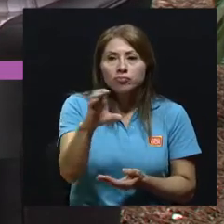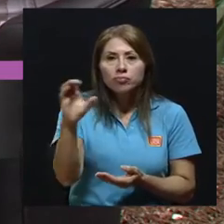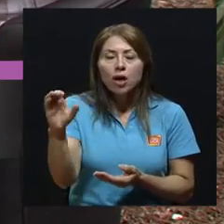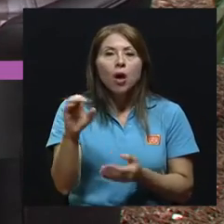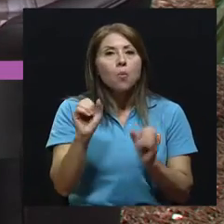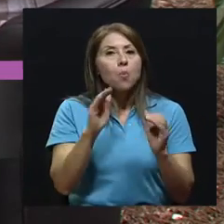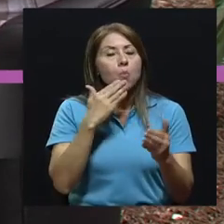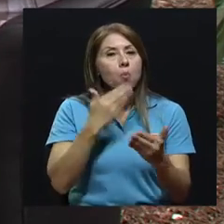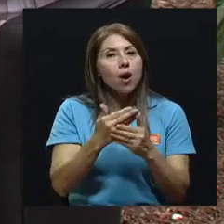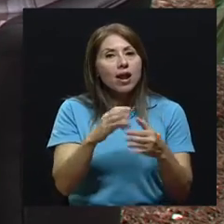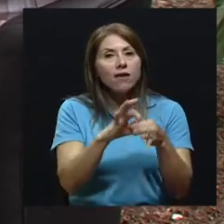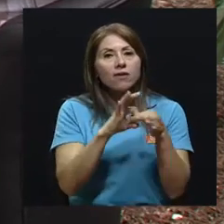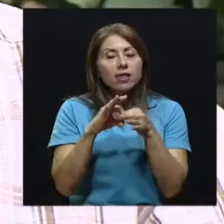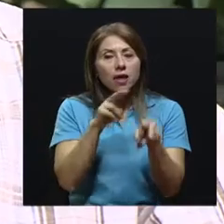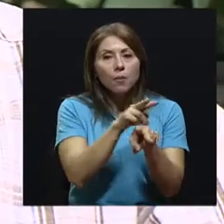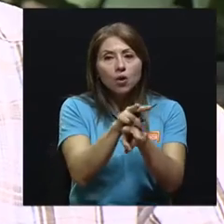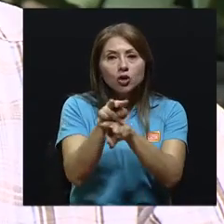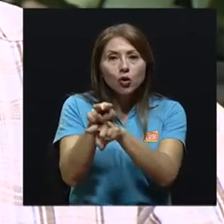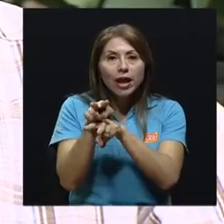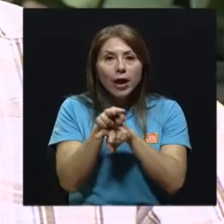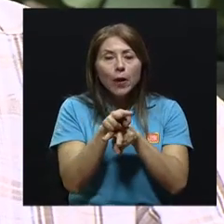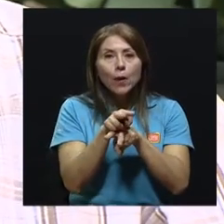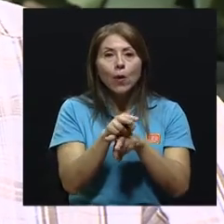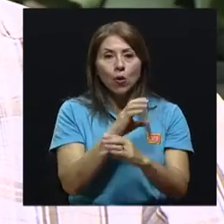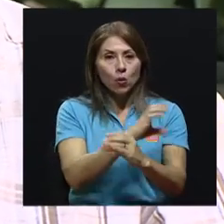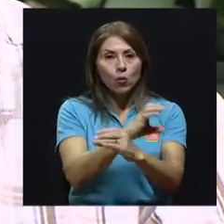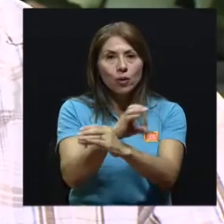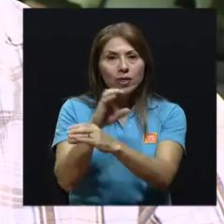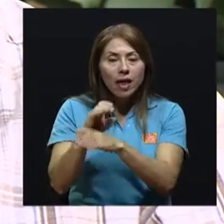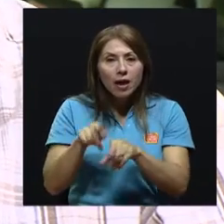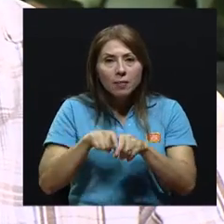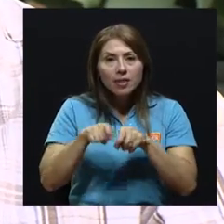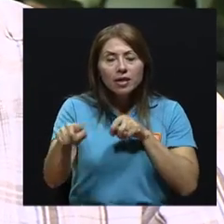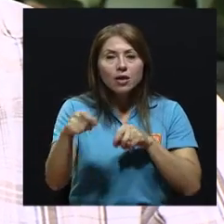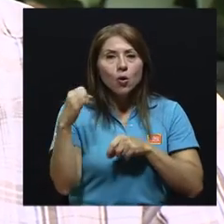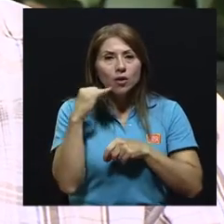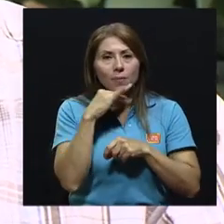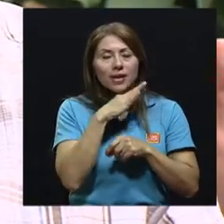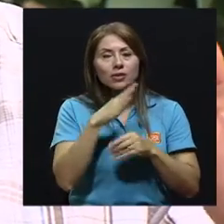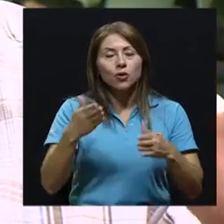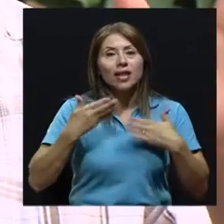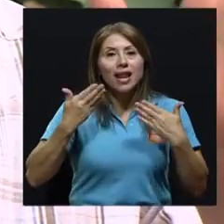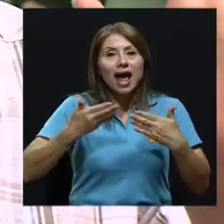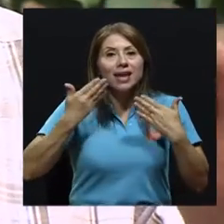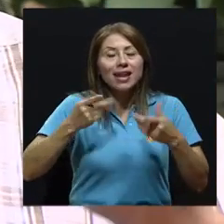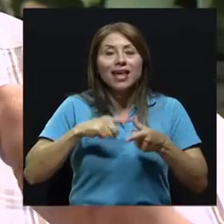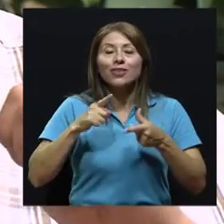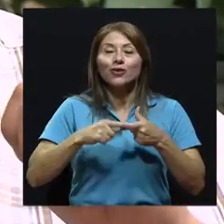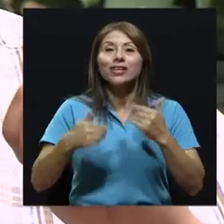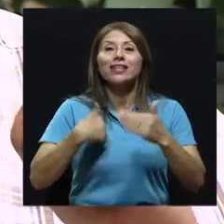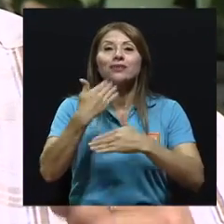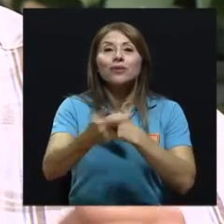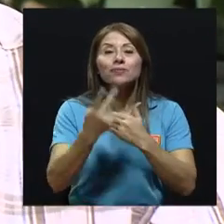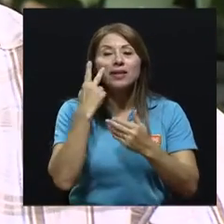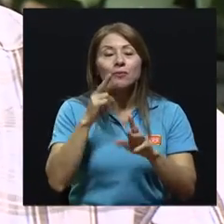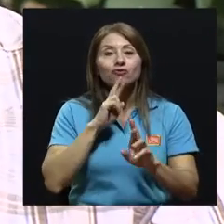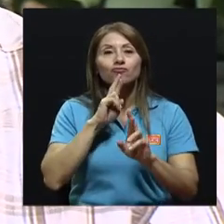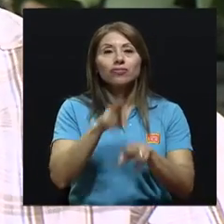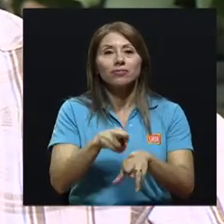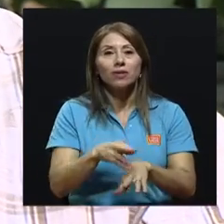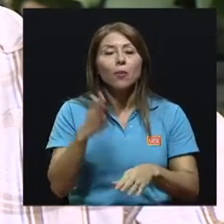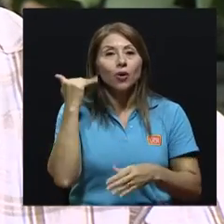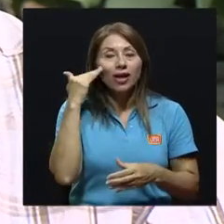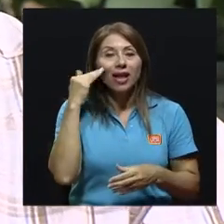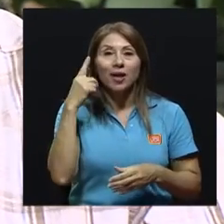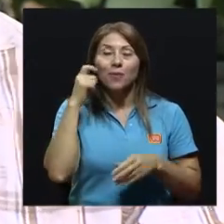para disminuir la contaminación del aire, esas medidas, los costos de eso se pagaría en menos de 10 años, con el ahorro en